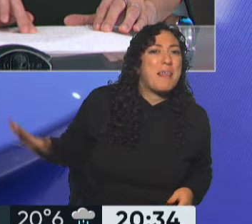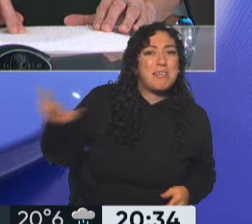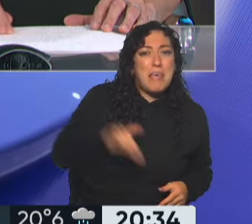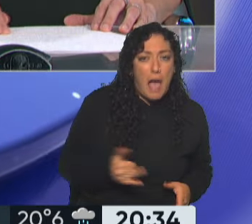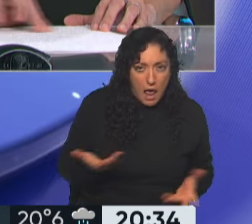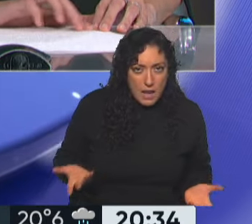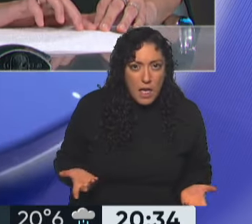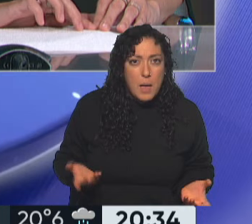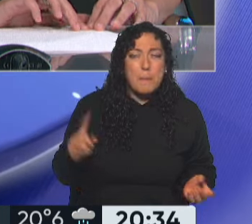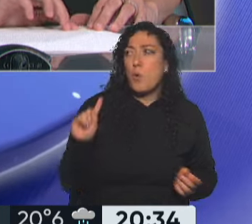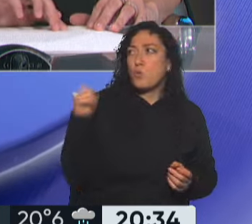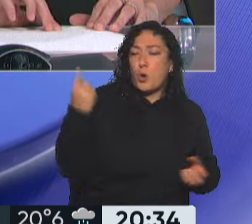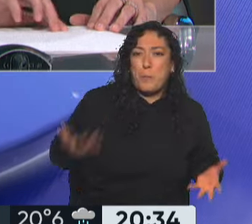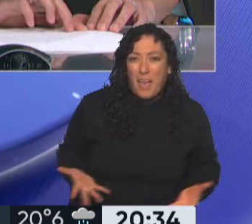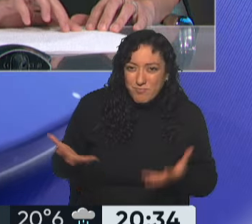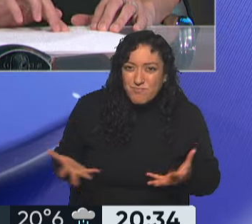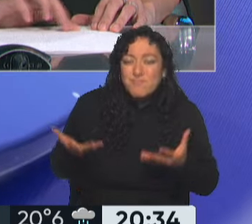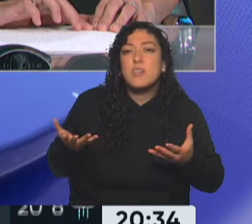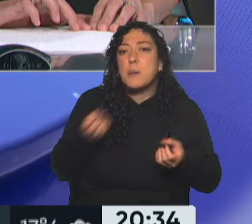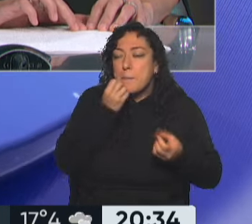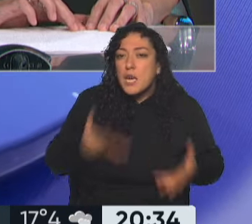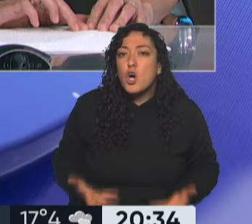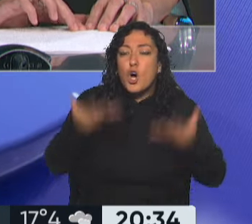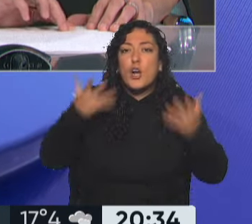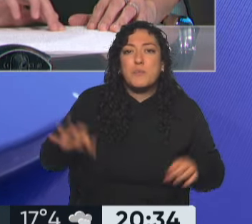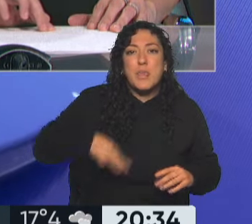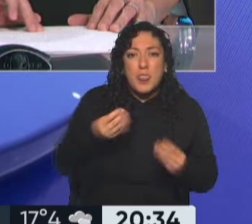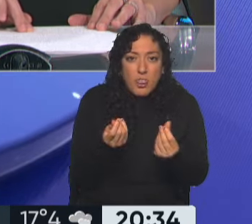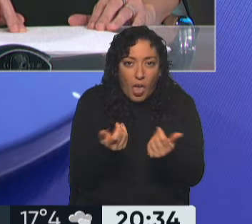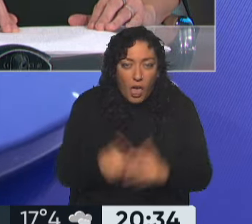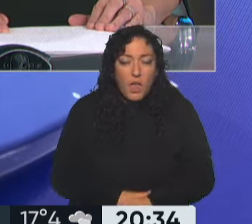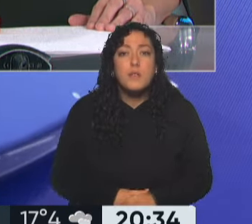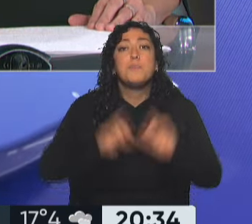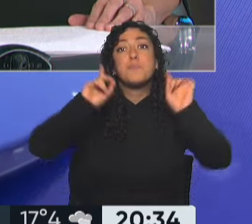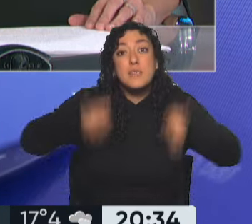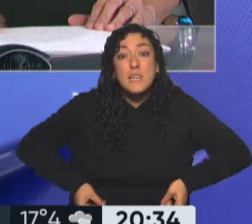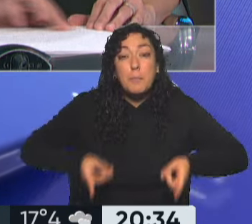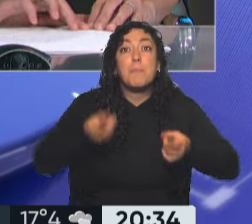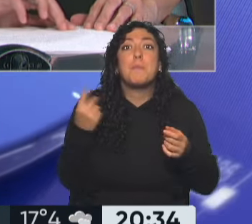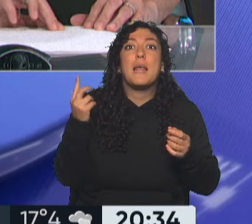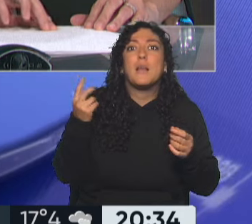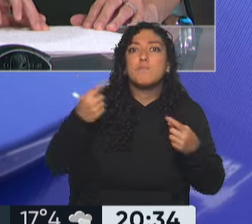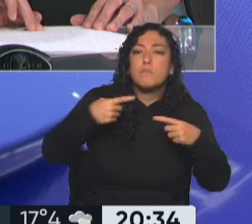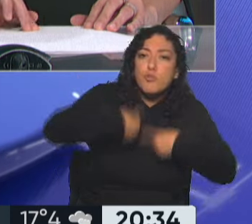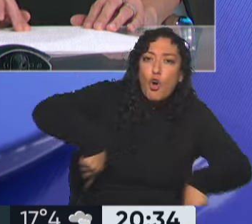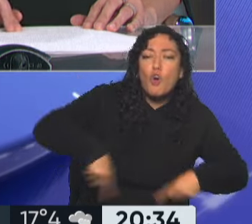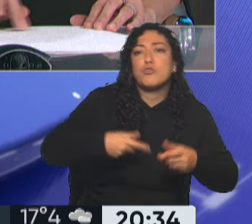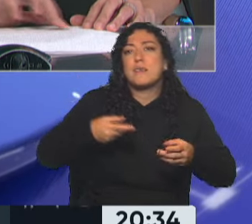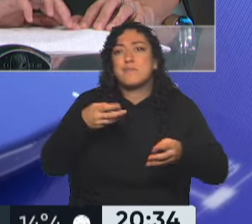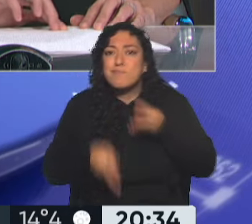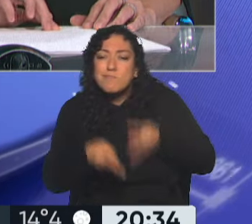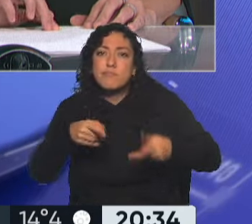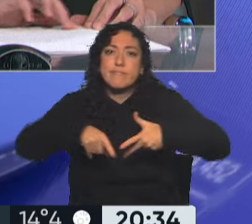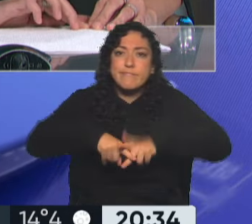favorecer la autonomía y mejorar la calidad de vida de las personas con discapacidad y que se financian dispositivos, equipos,